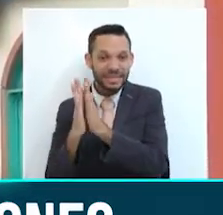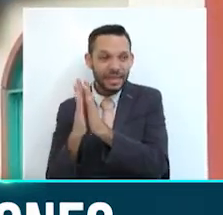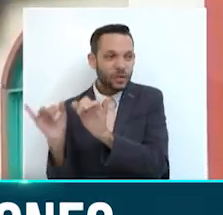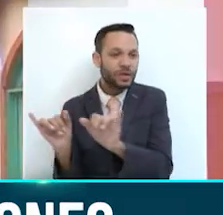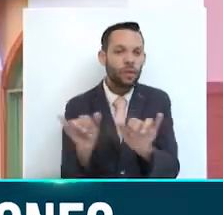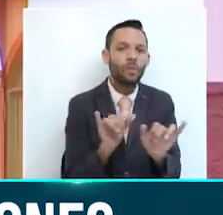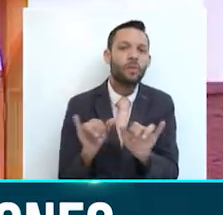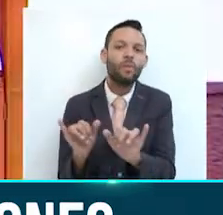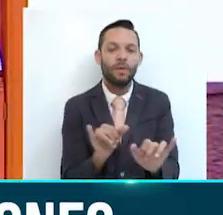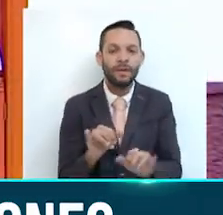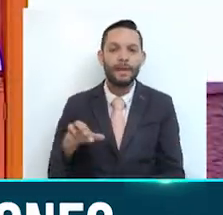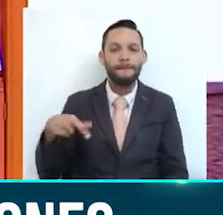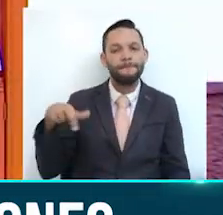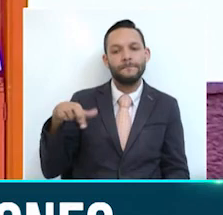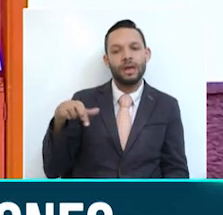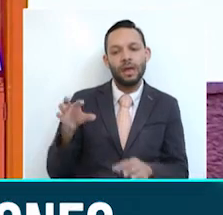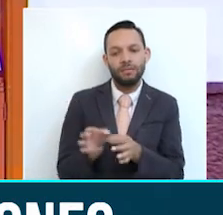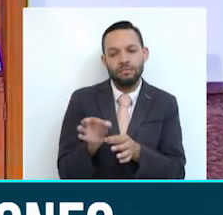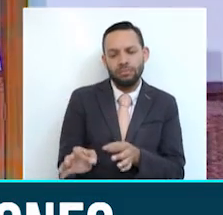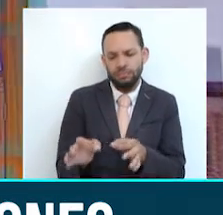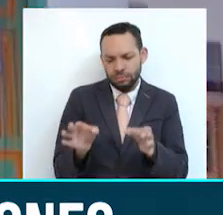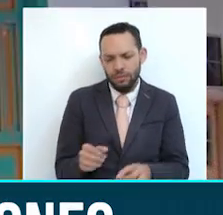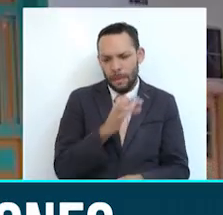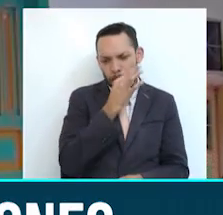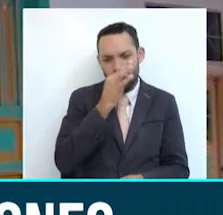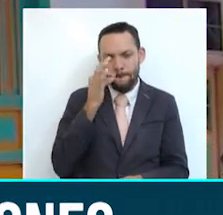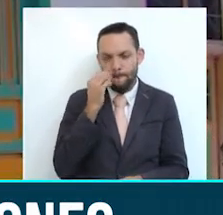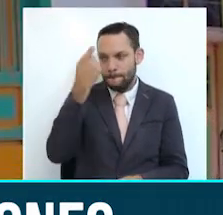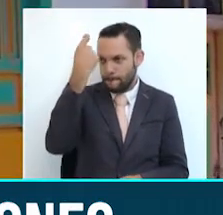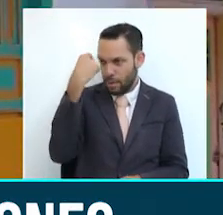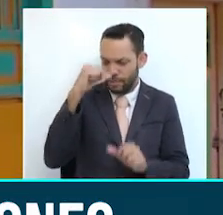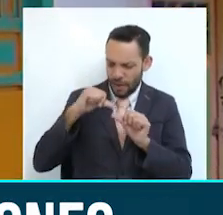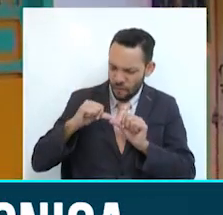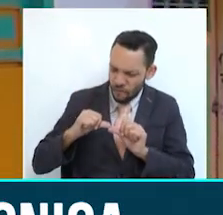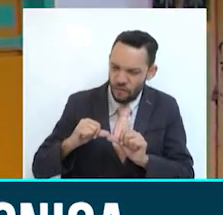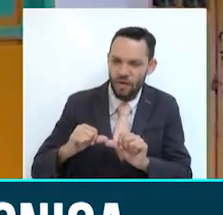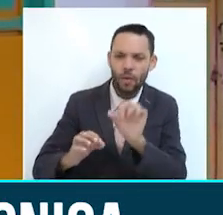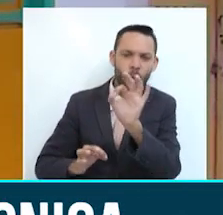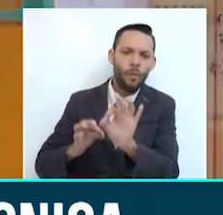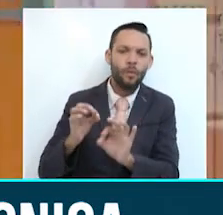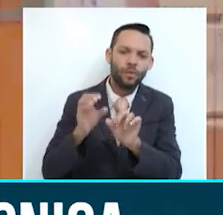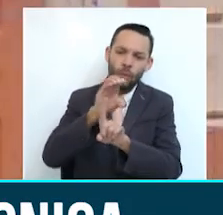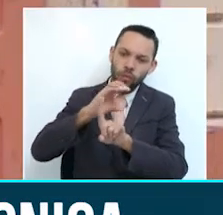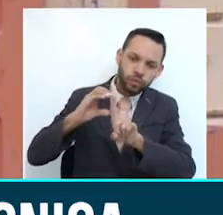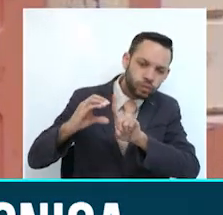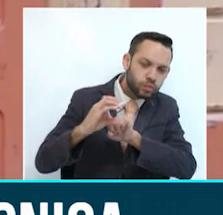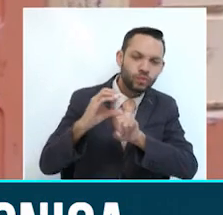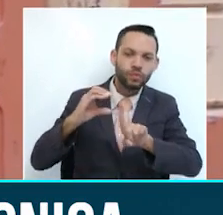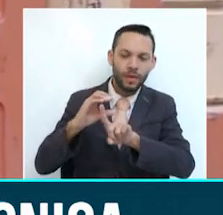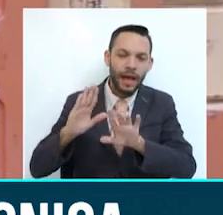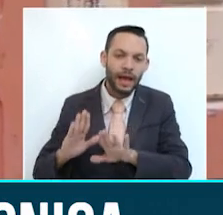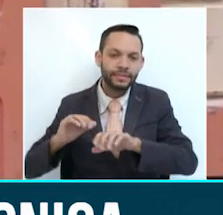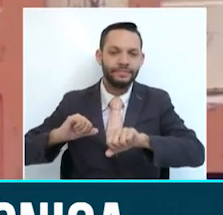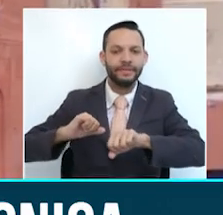Pijao es un municipio que se destaca por salvaguardar esta técnica de construcción ancestral y desarrollarán varias actividades.